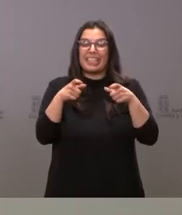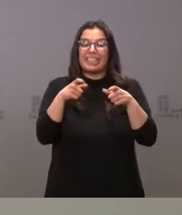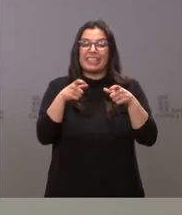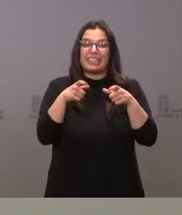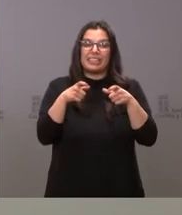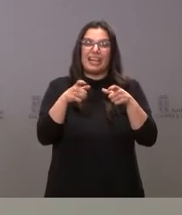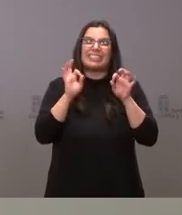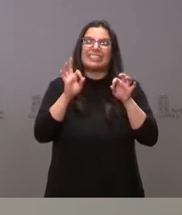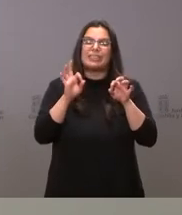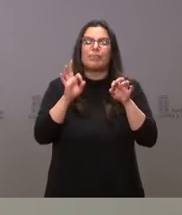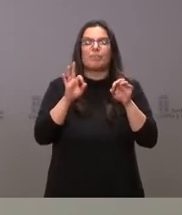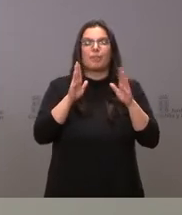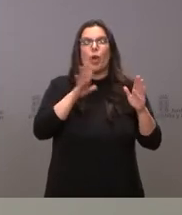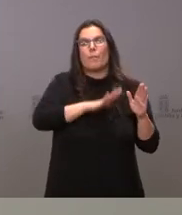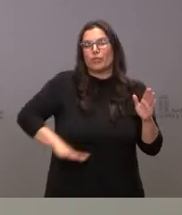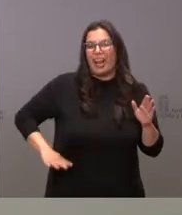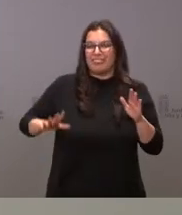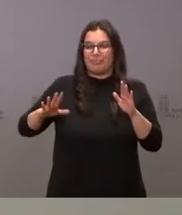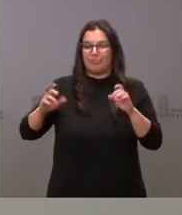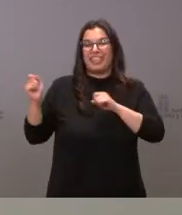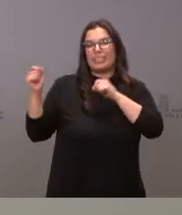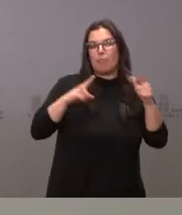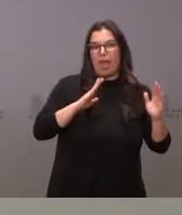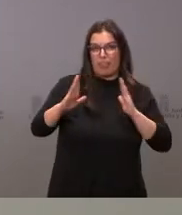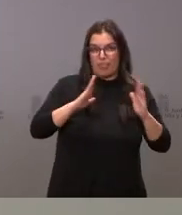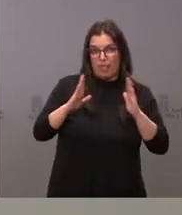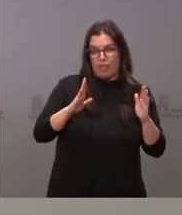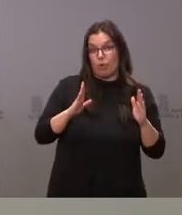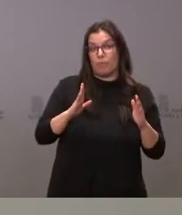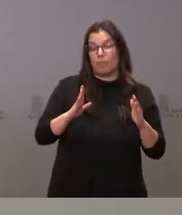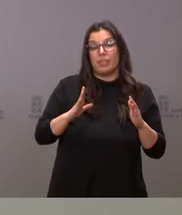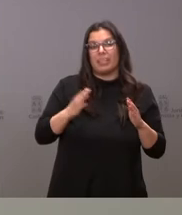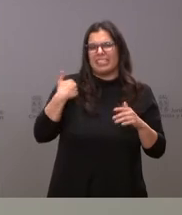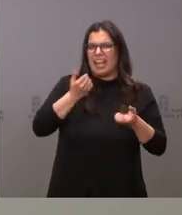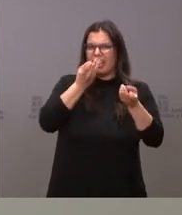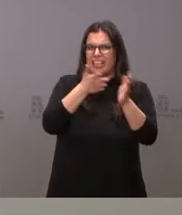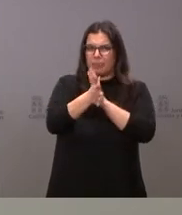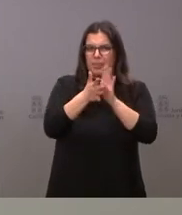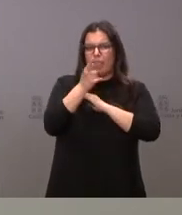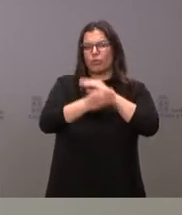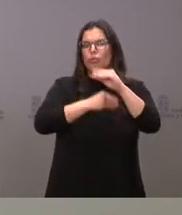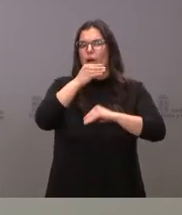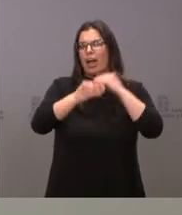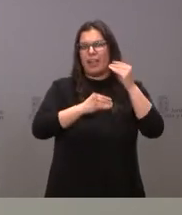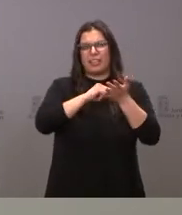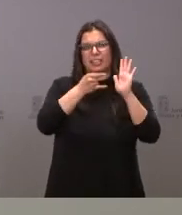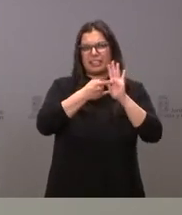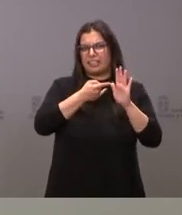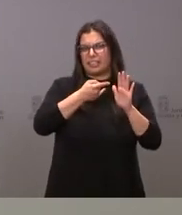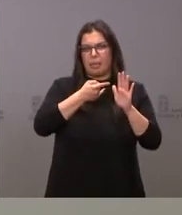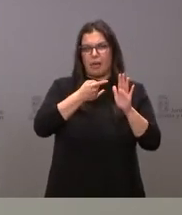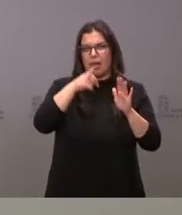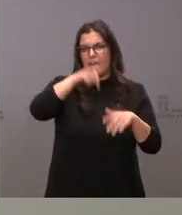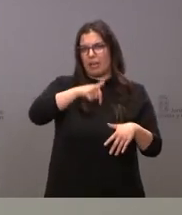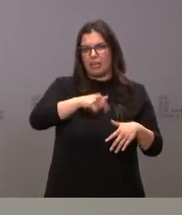las características de desplazado, que en momento les comentamos y cuyo trámite, saben ustedes, que se solicita ante el sistema sanitario de nuestra